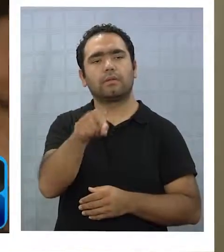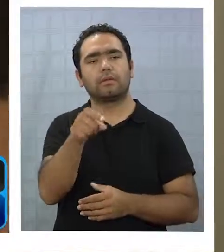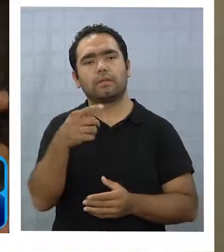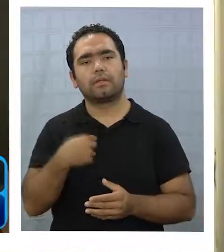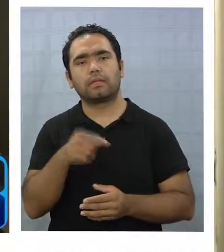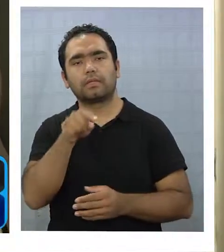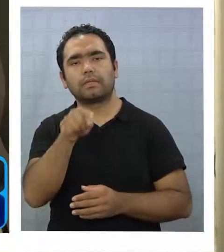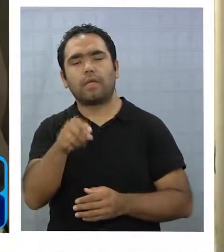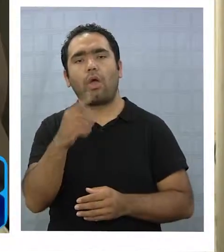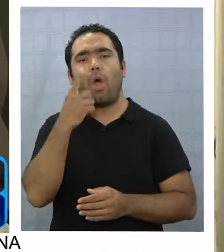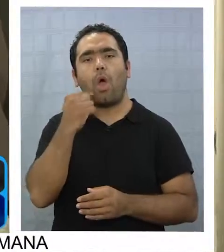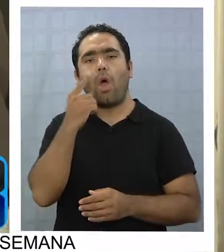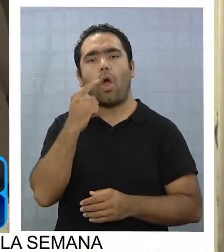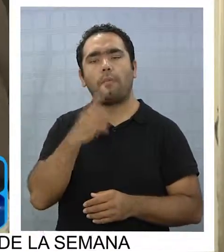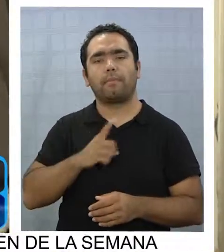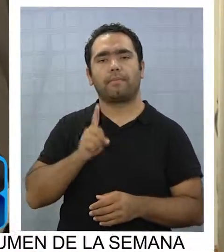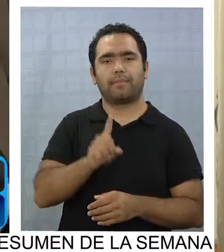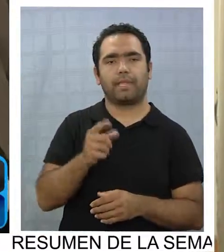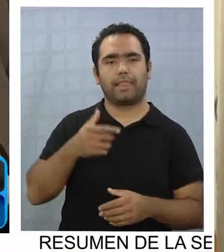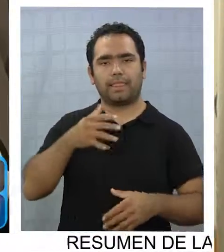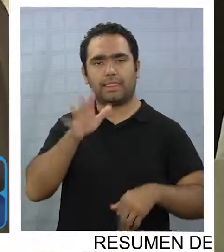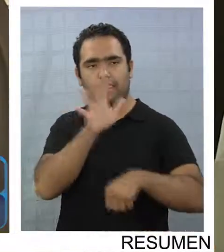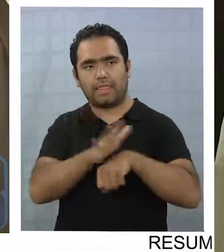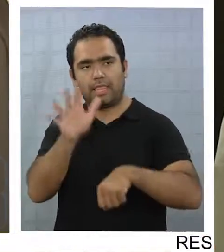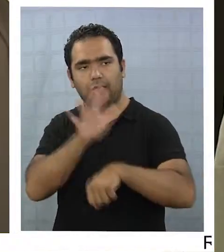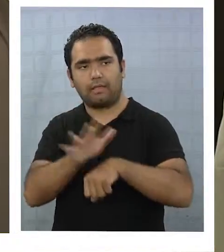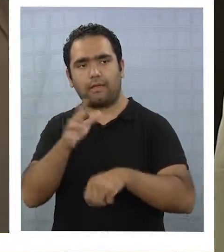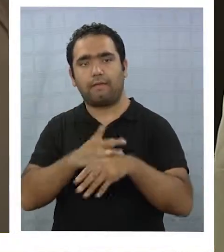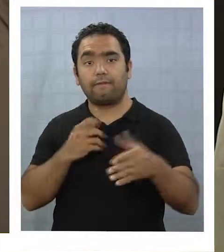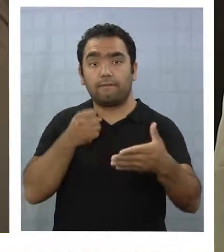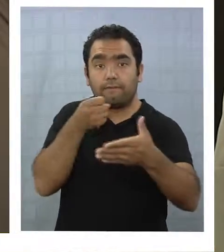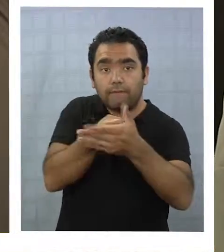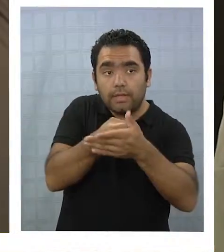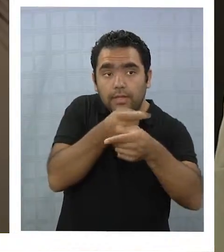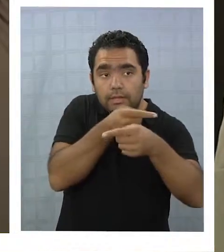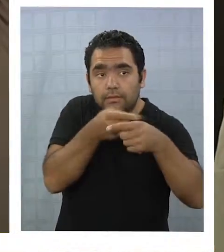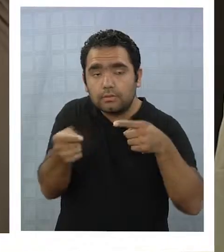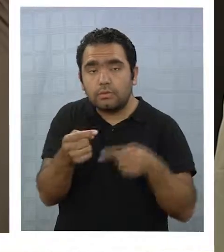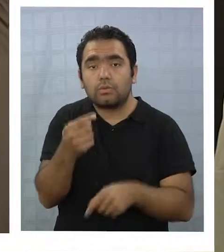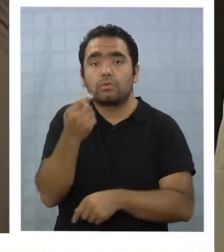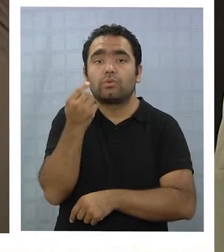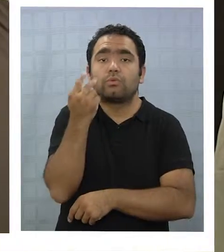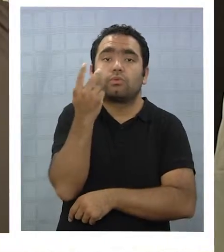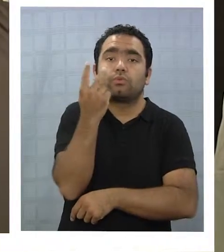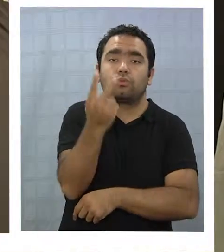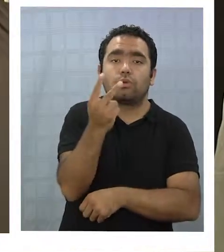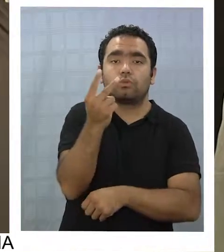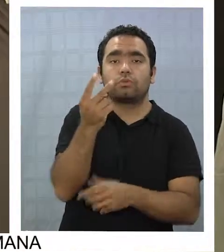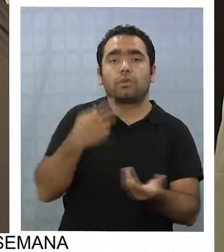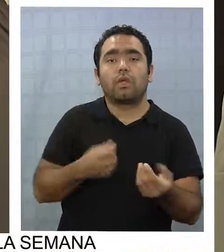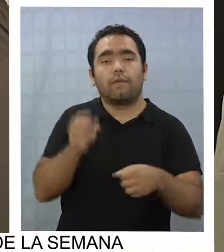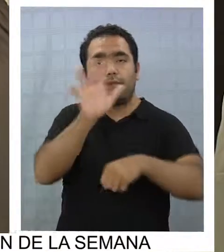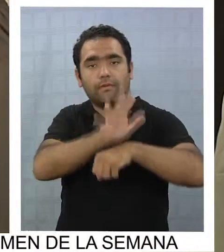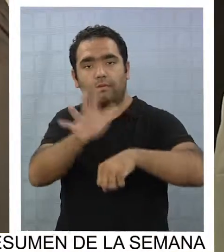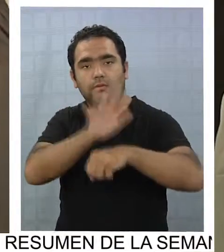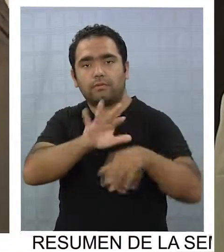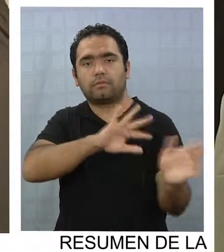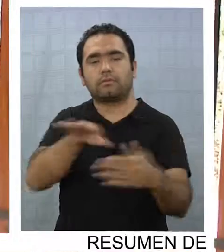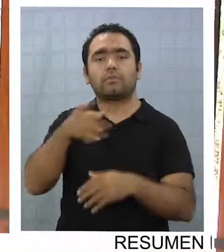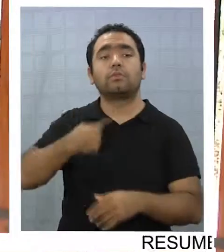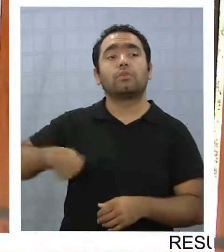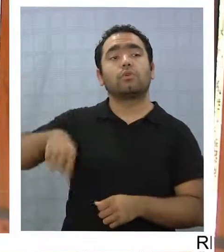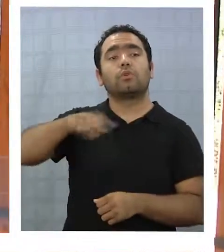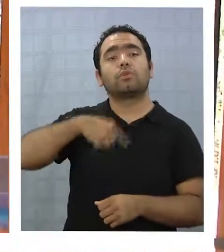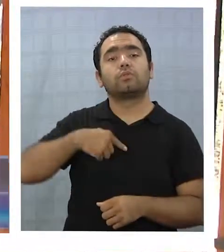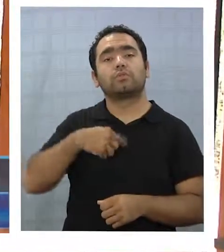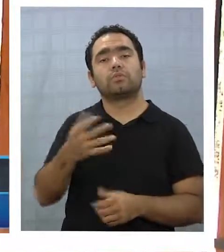Edgar Allan Poe, la cual será repuesta este fin de semana en dos únicas funciones. Nosotros hicimos un trabajo con unos textos